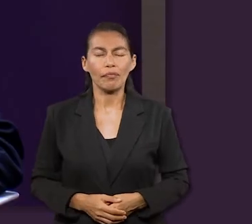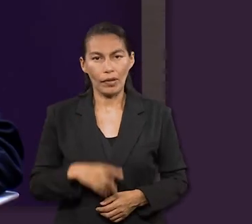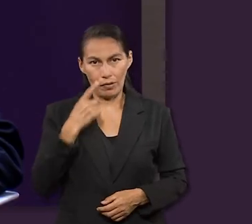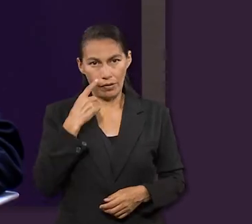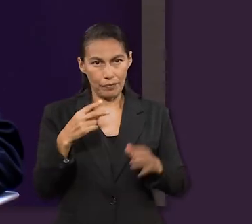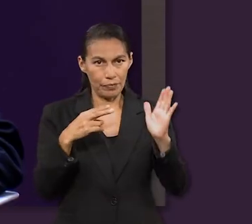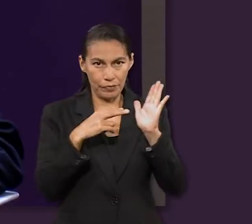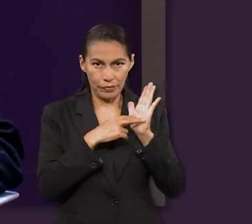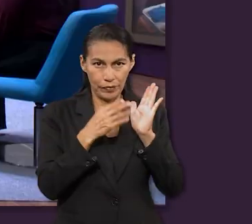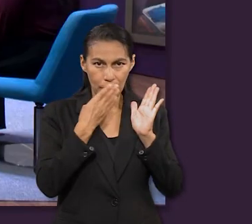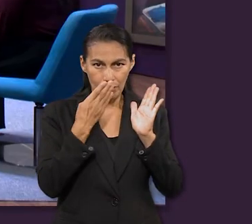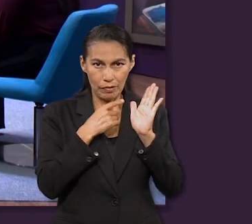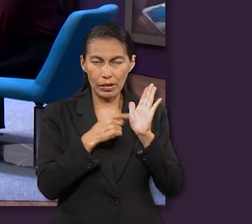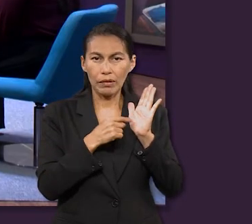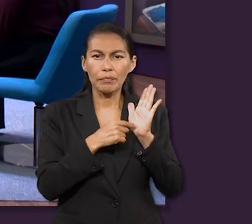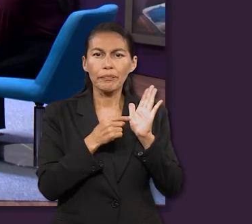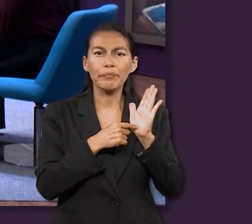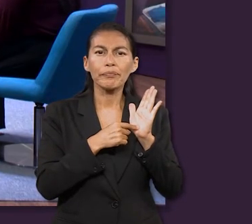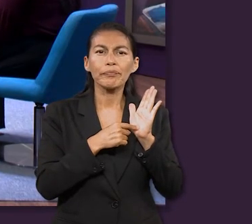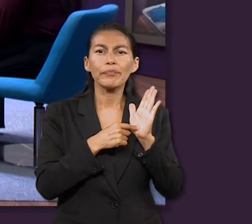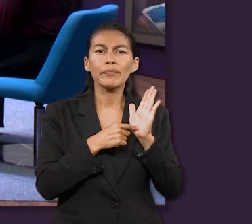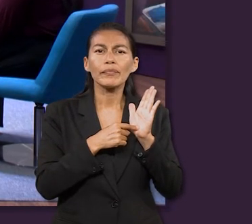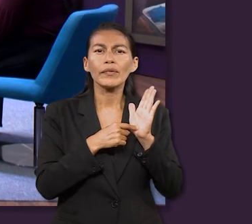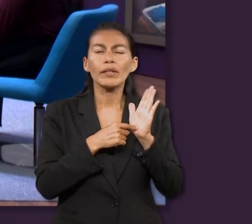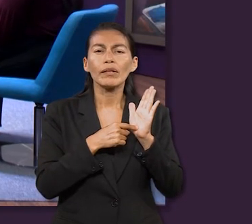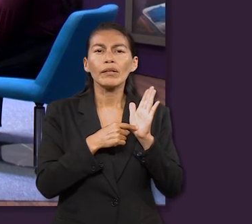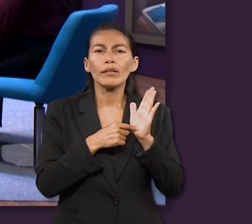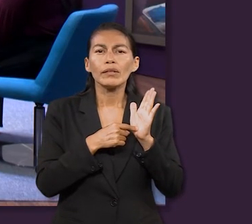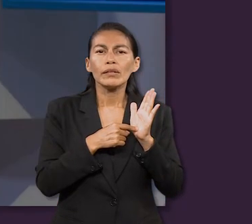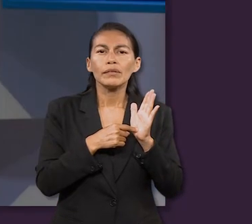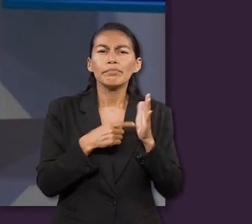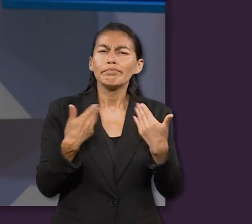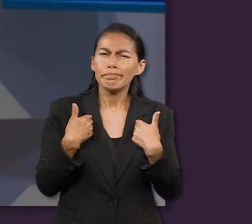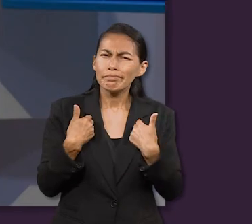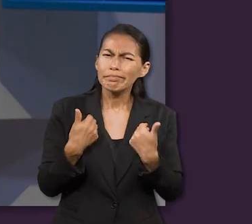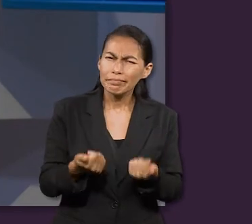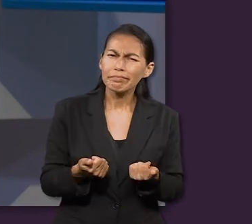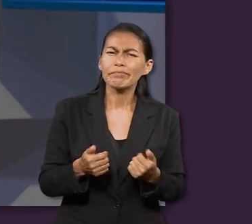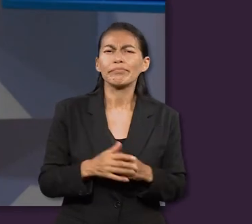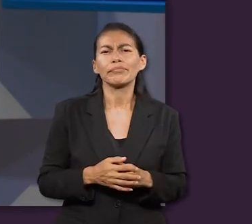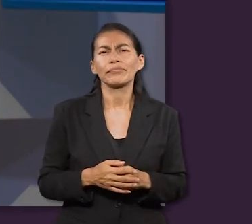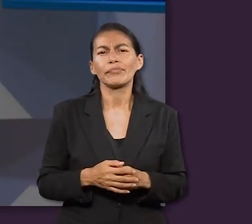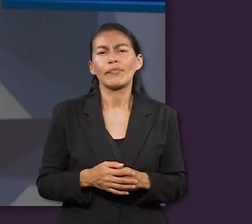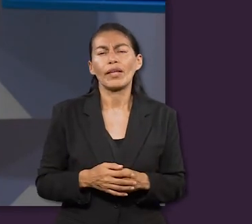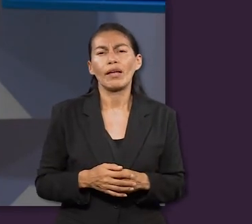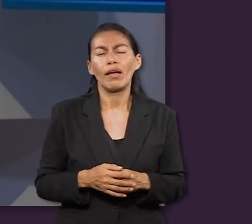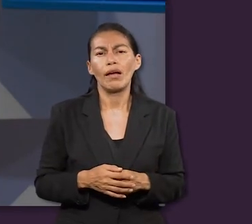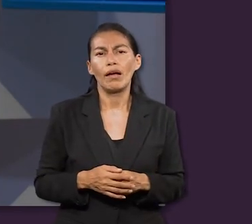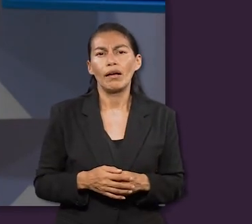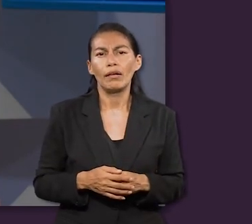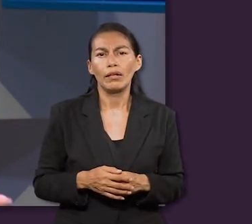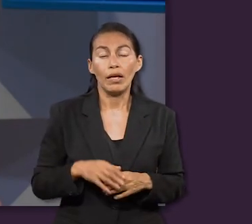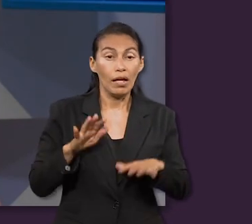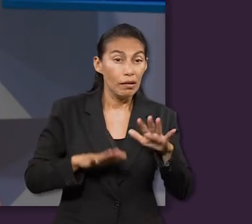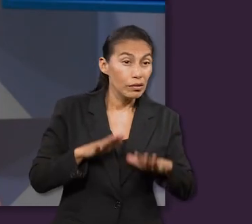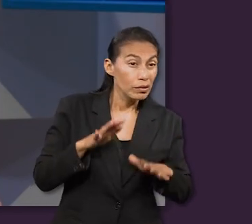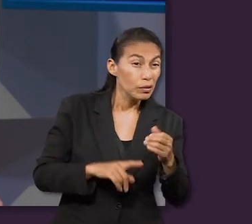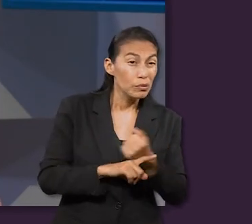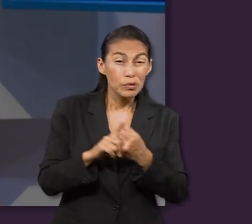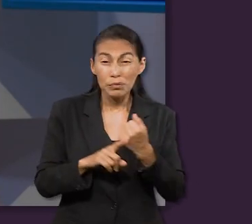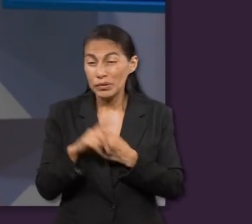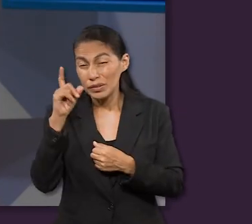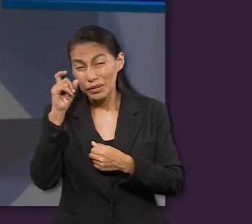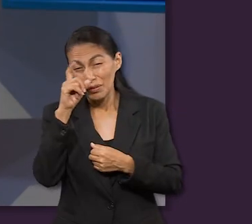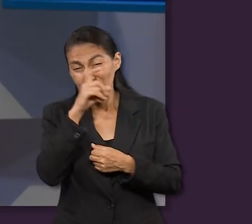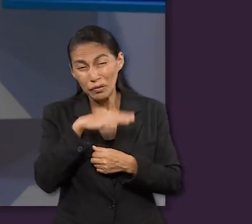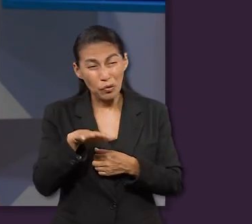Hay una cita muy importante que nosotros debemos considerar para que nosotros, pues, no estemos sorprendidos cuando